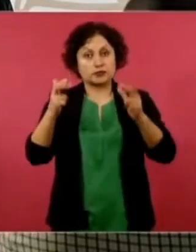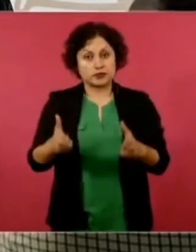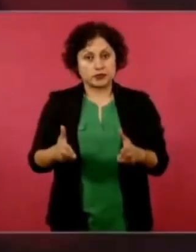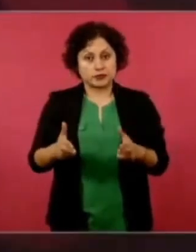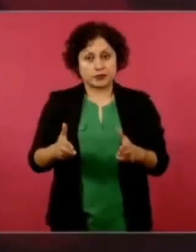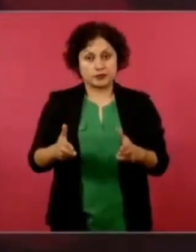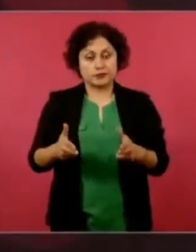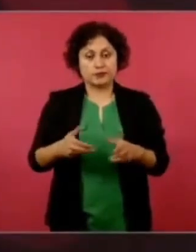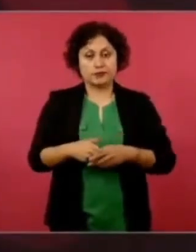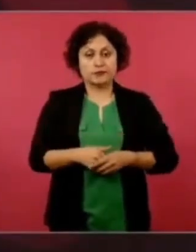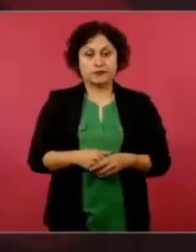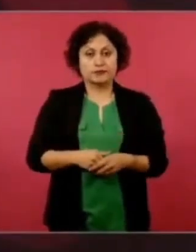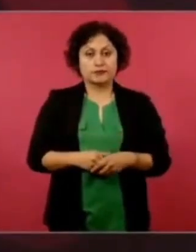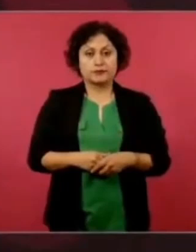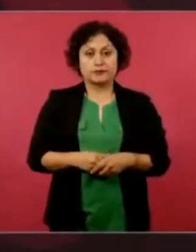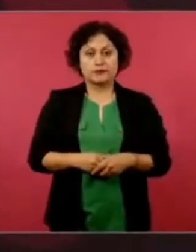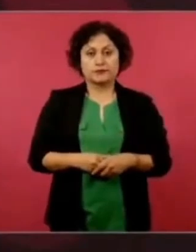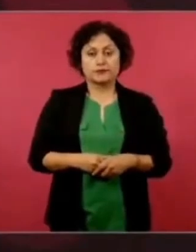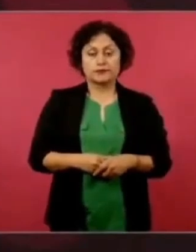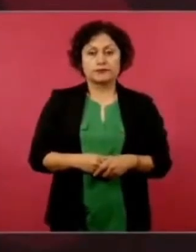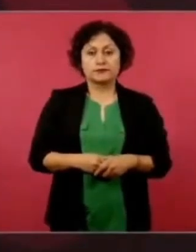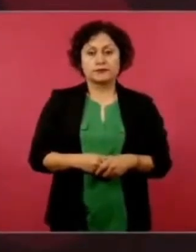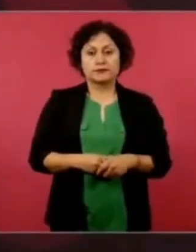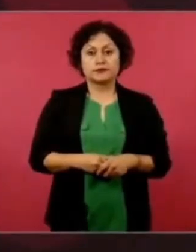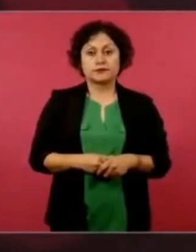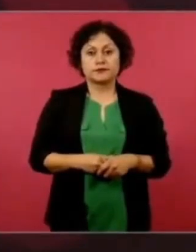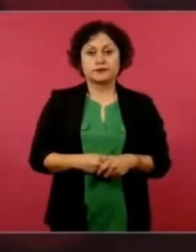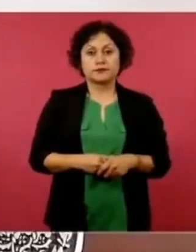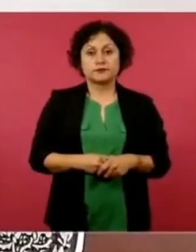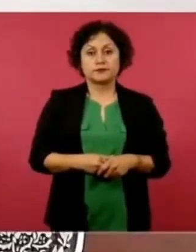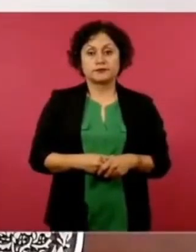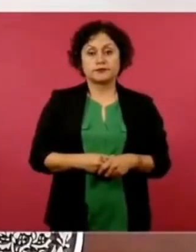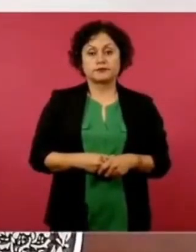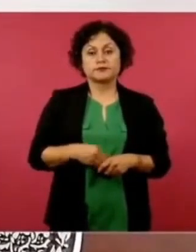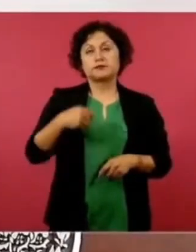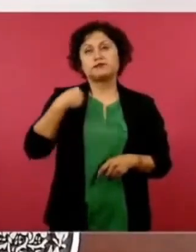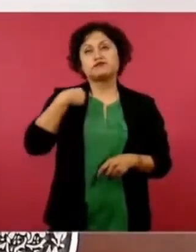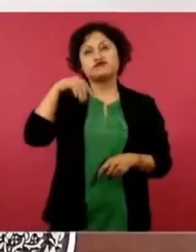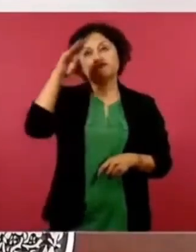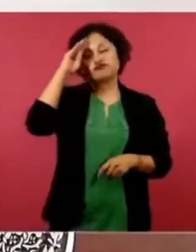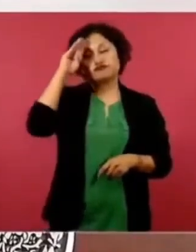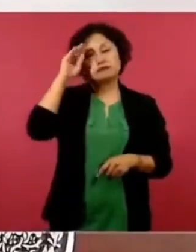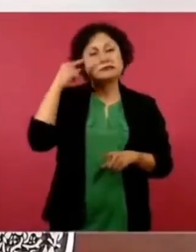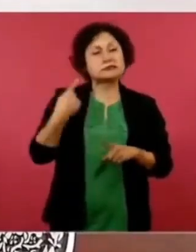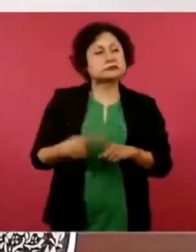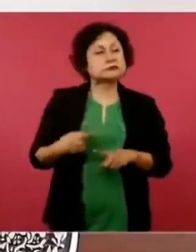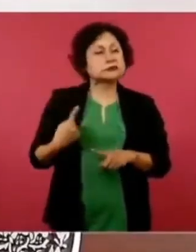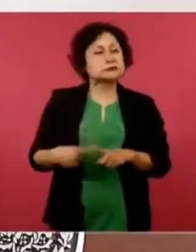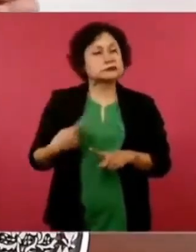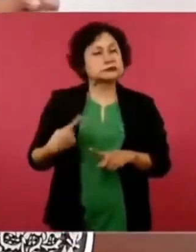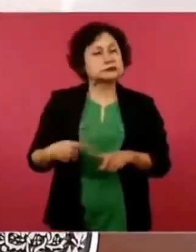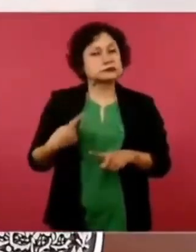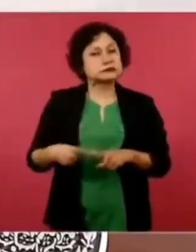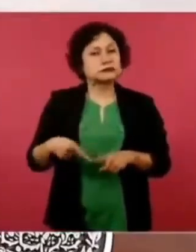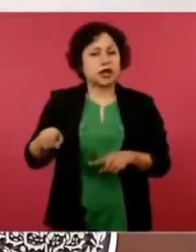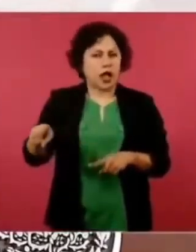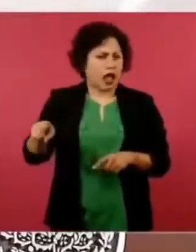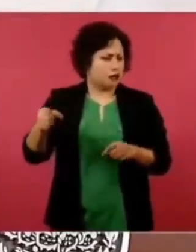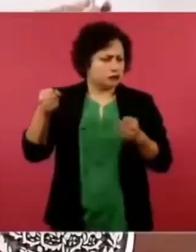digo, ¿quién, quién, quién, quién? Deben haber muchos,